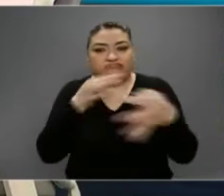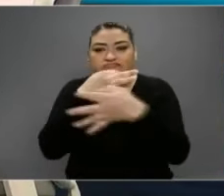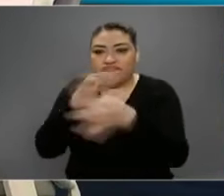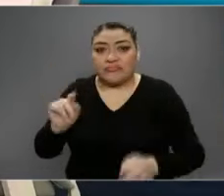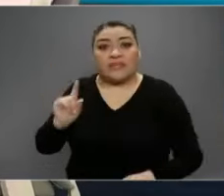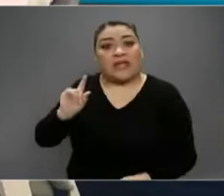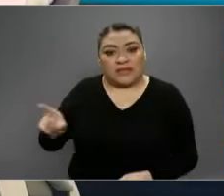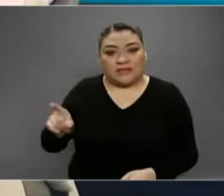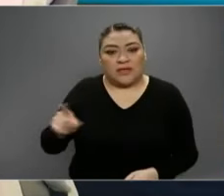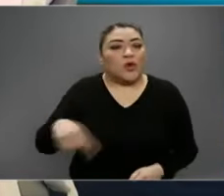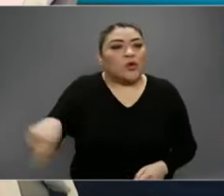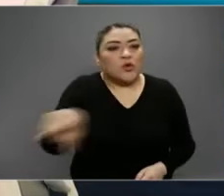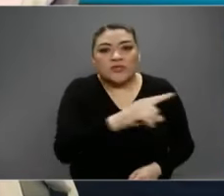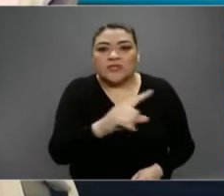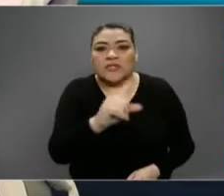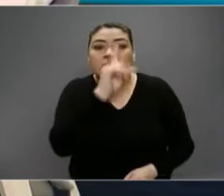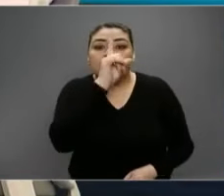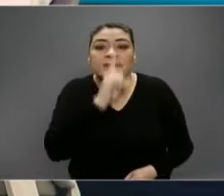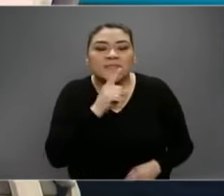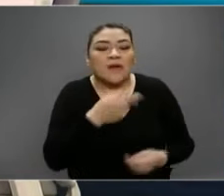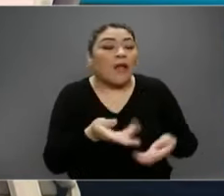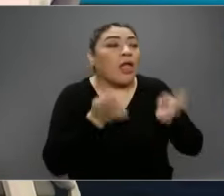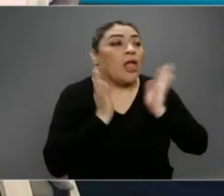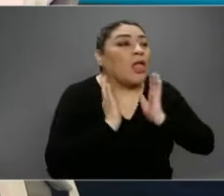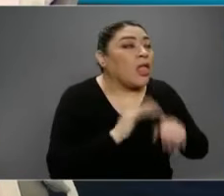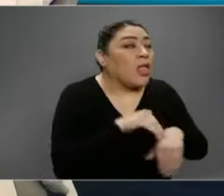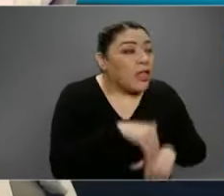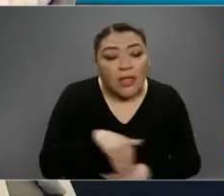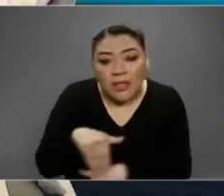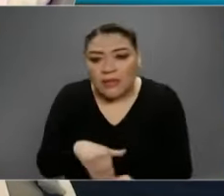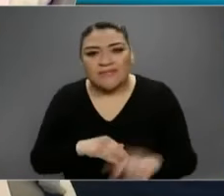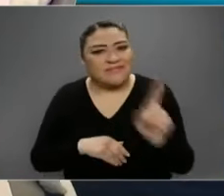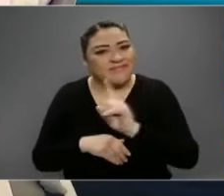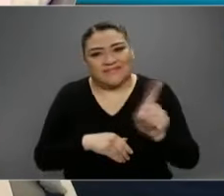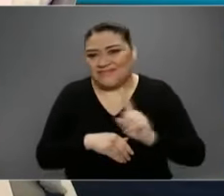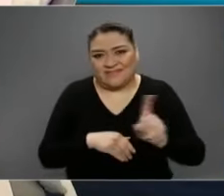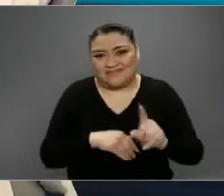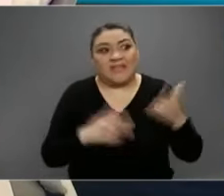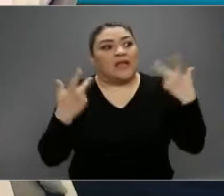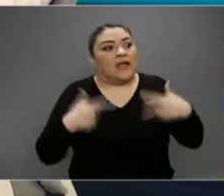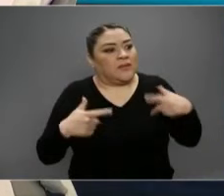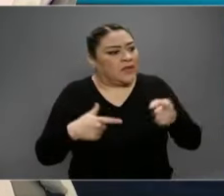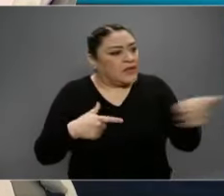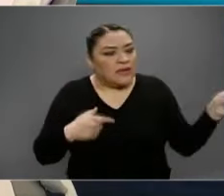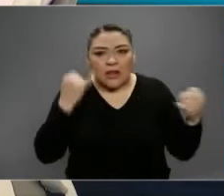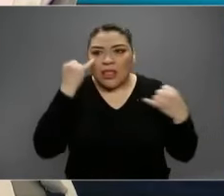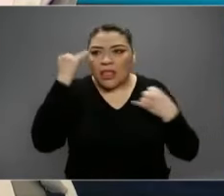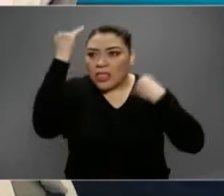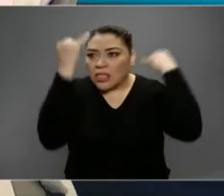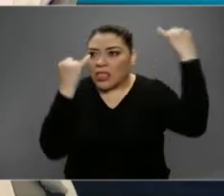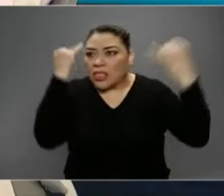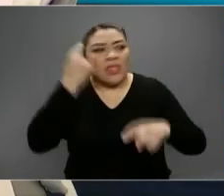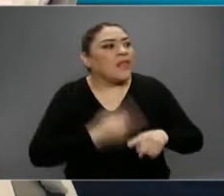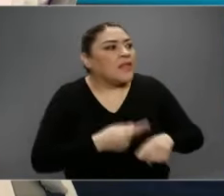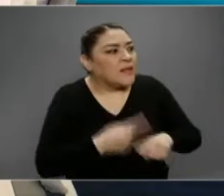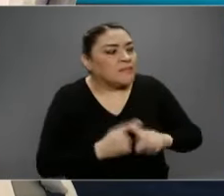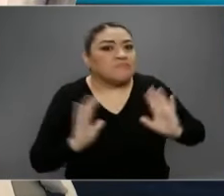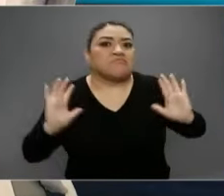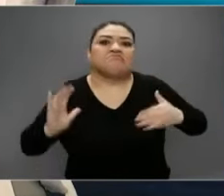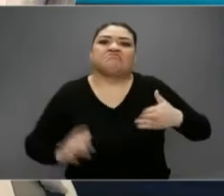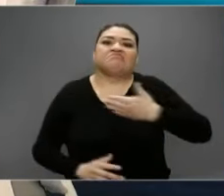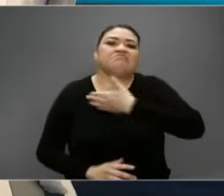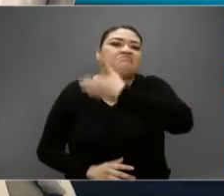estado contando. No caigan en fake news. Hay mucha fake news. Yo no sé quién, quién disemina tanta información falsa.